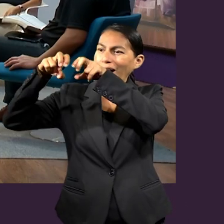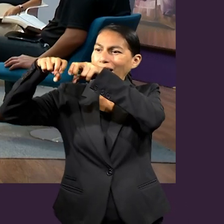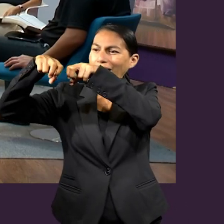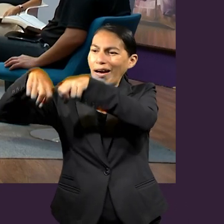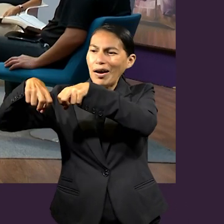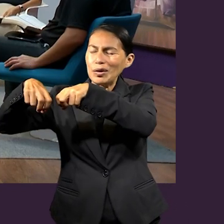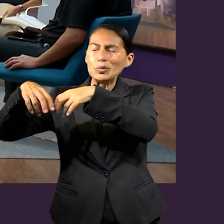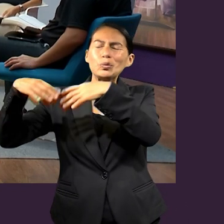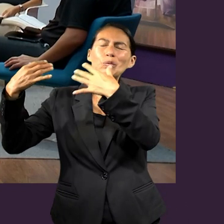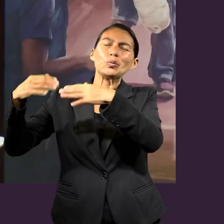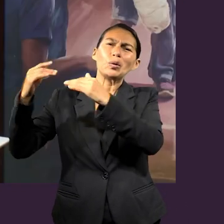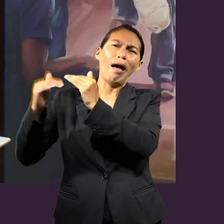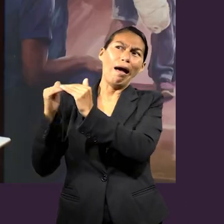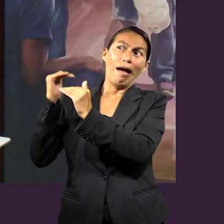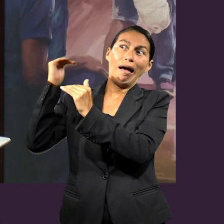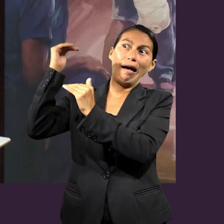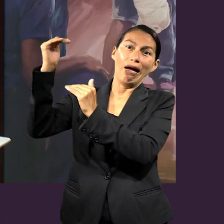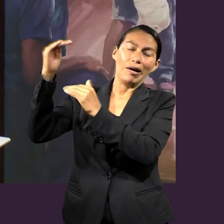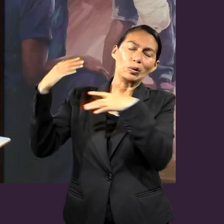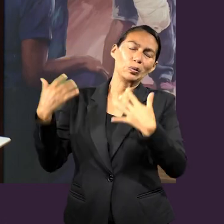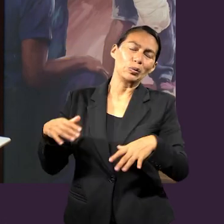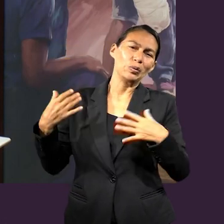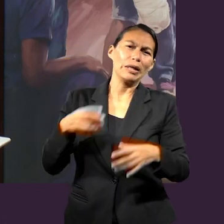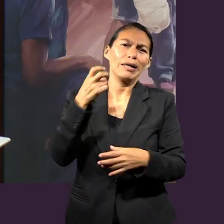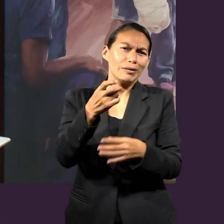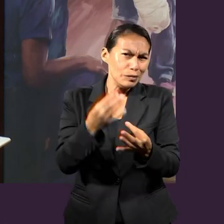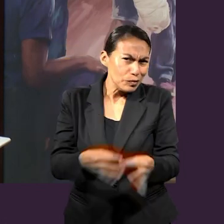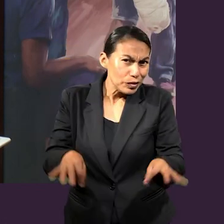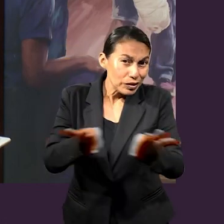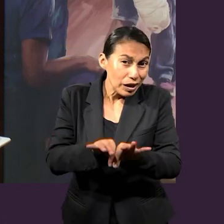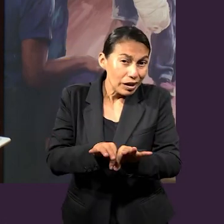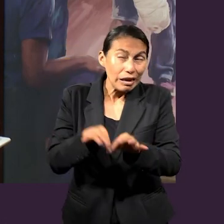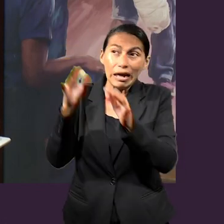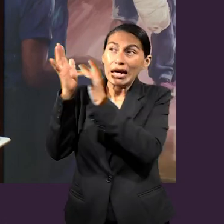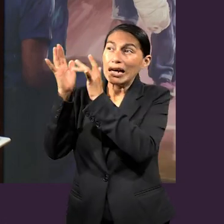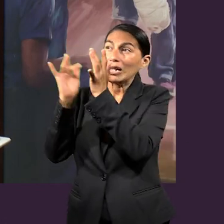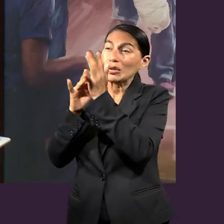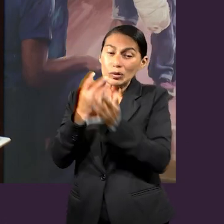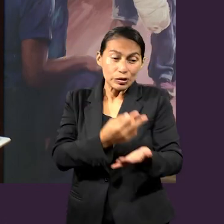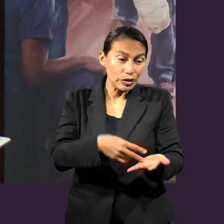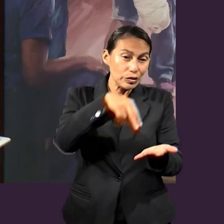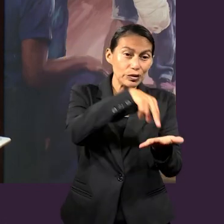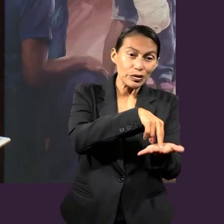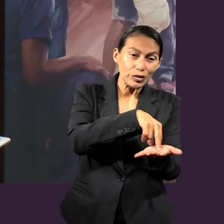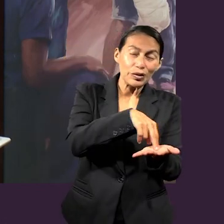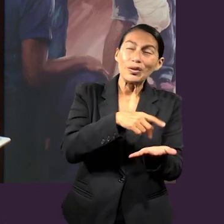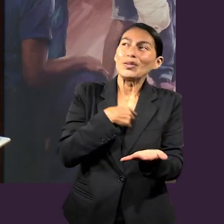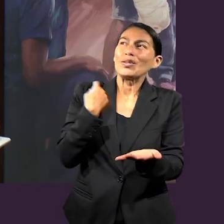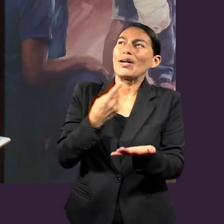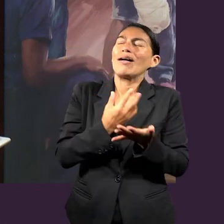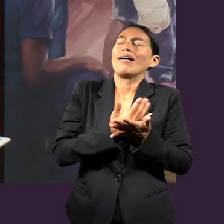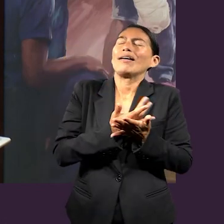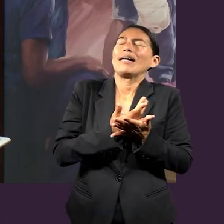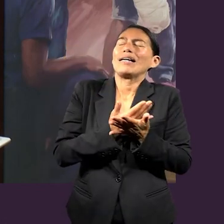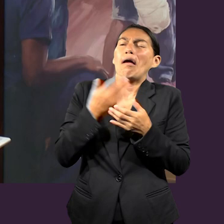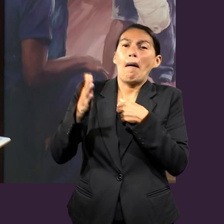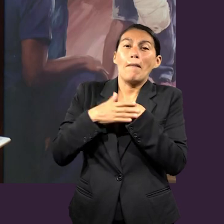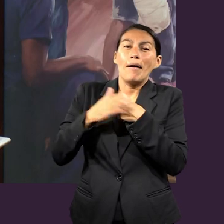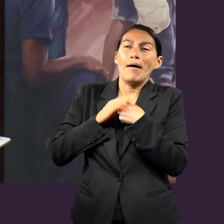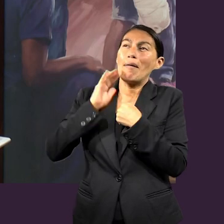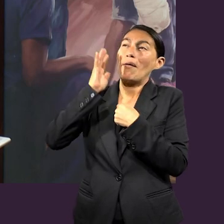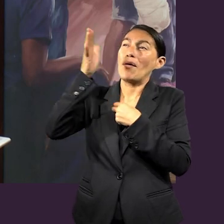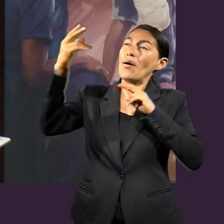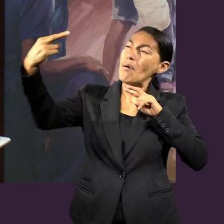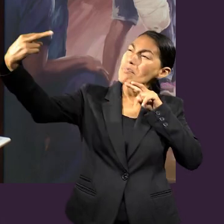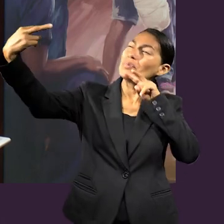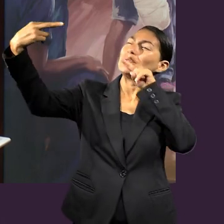exaltación de Cristo? Creo que es la base principal de nuestra creencia porque si Jesús resucitó tenemos una esperanza de que